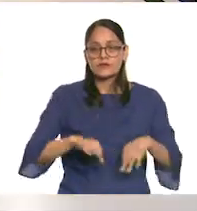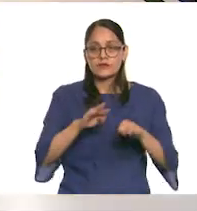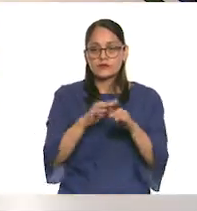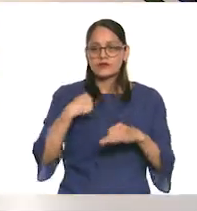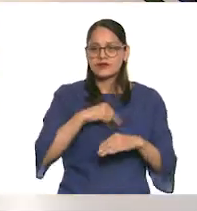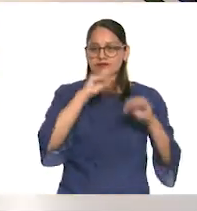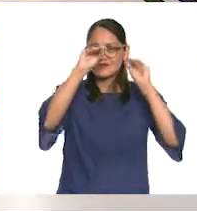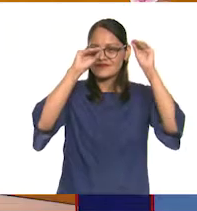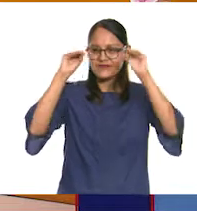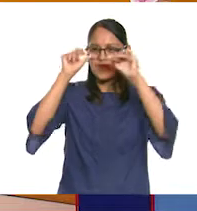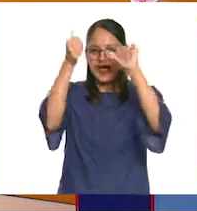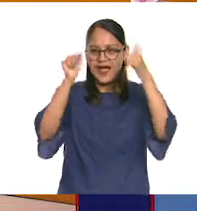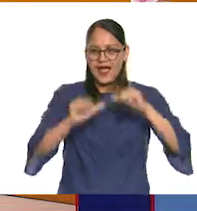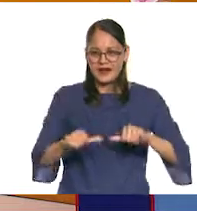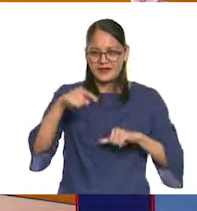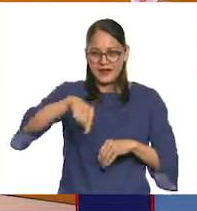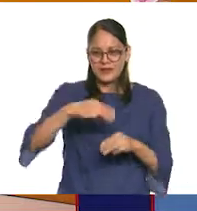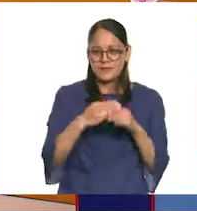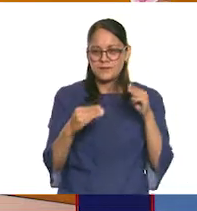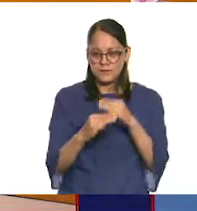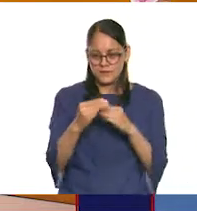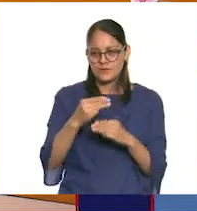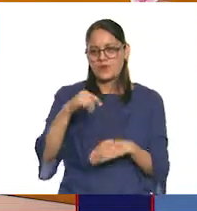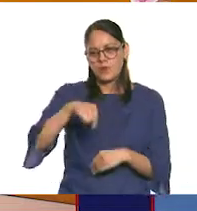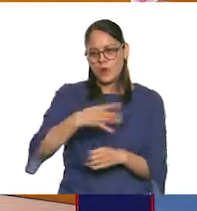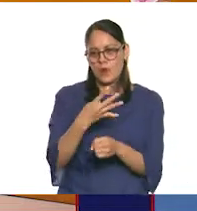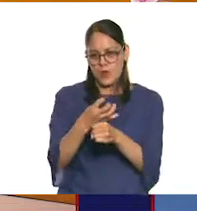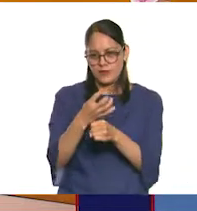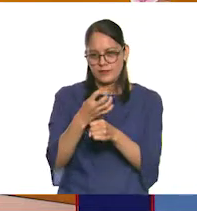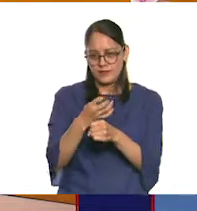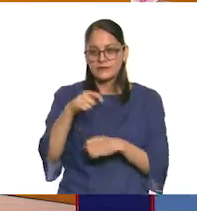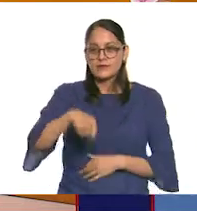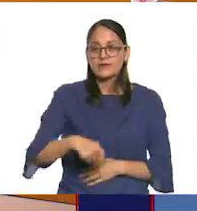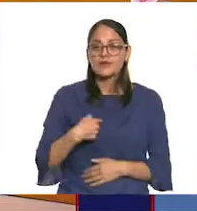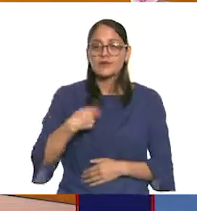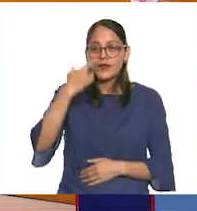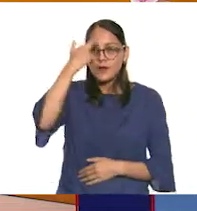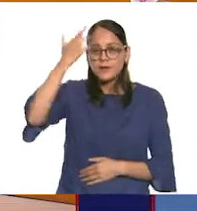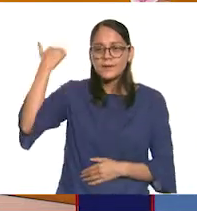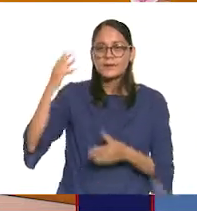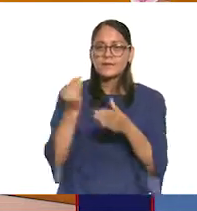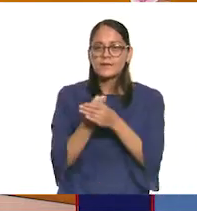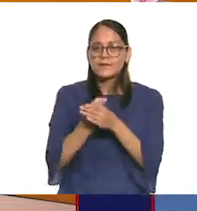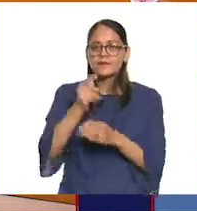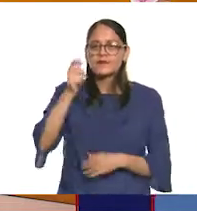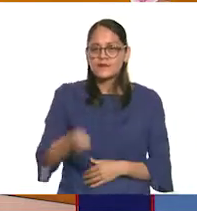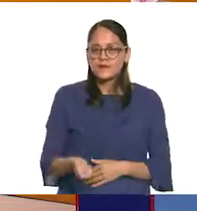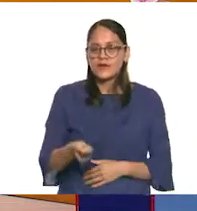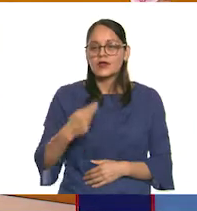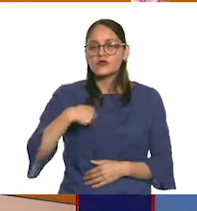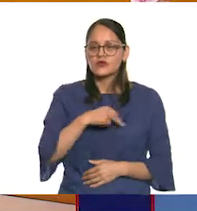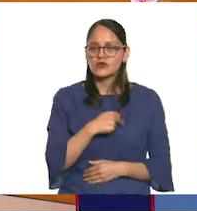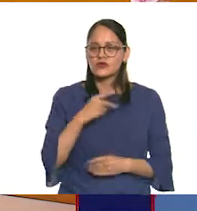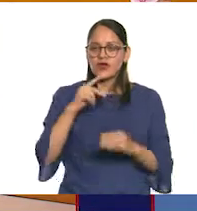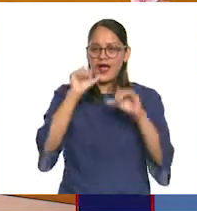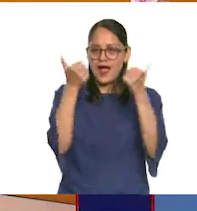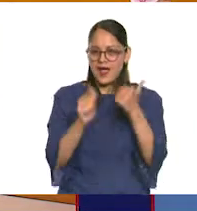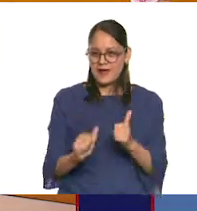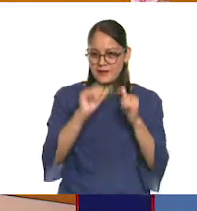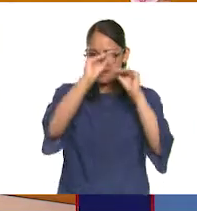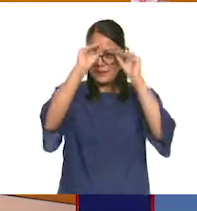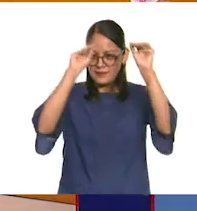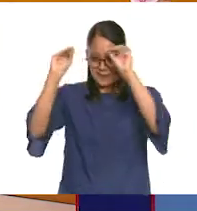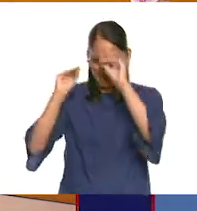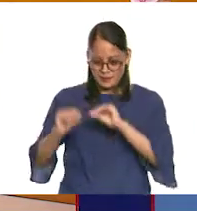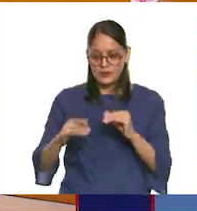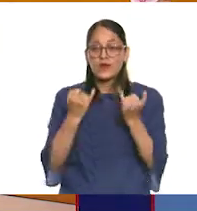instalación artística aquí en nuestra clase de cuarto grado. La clase pasada revisamos qué era una instalación artística, vimos